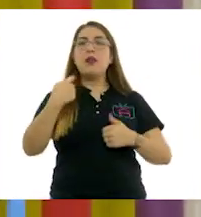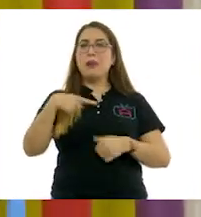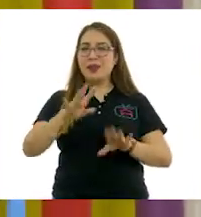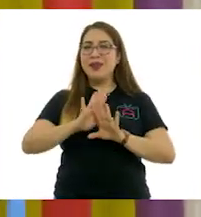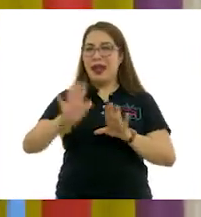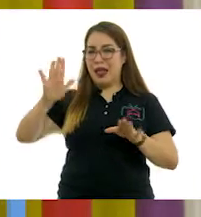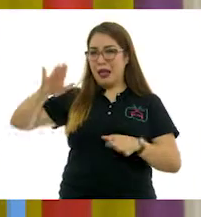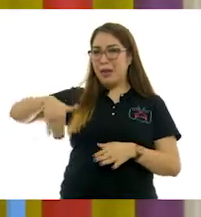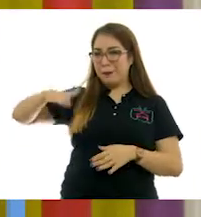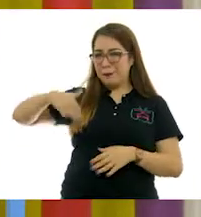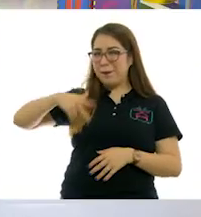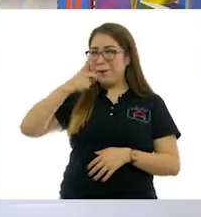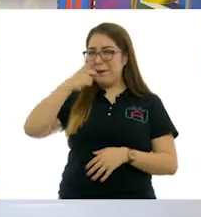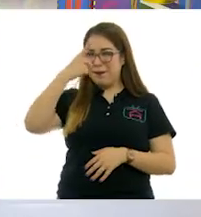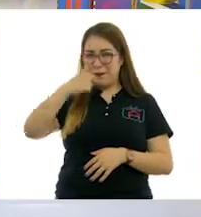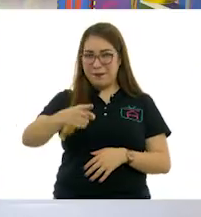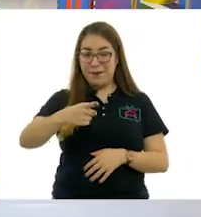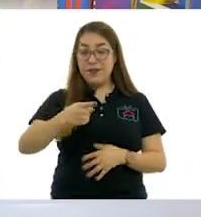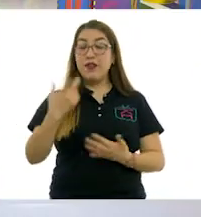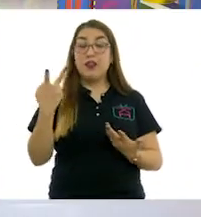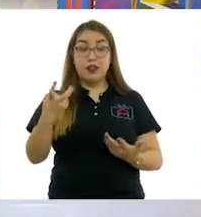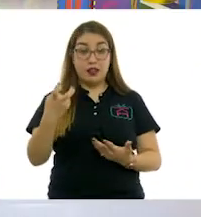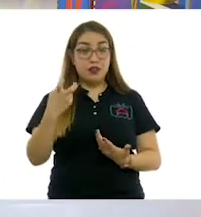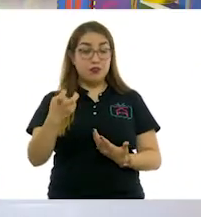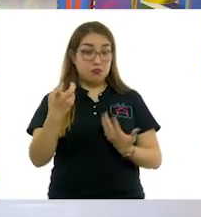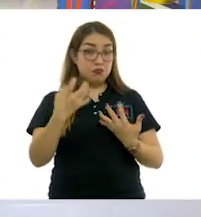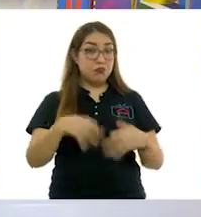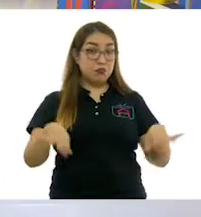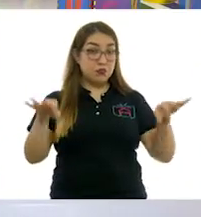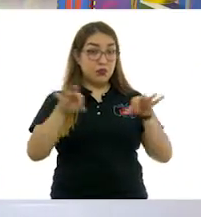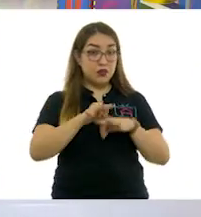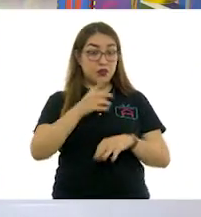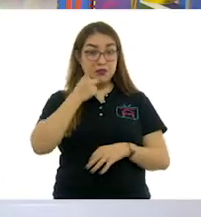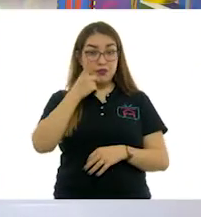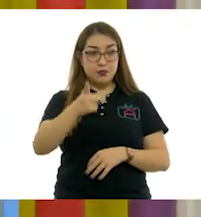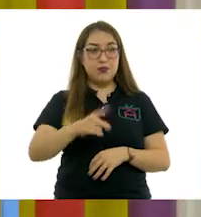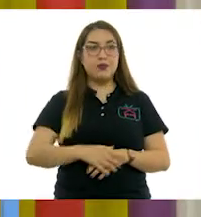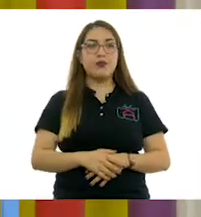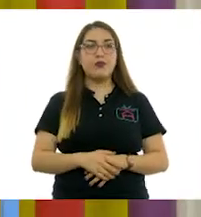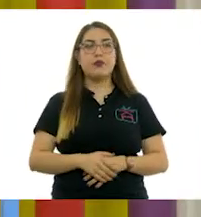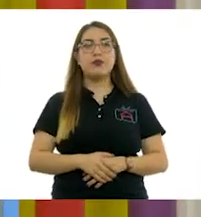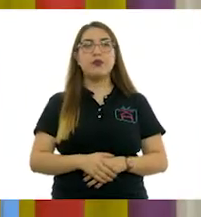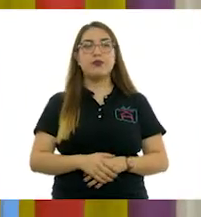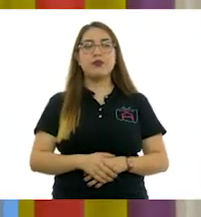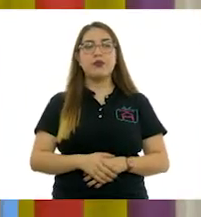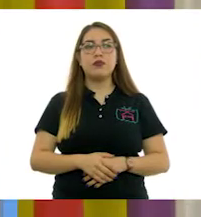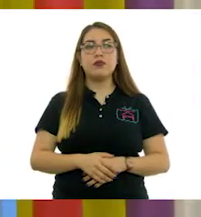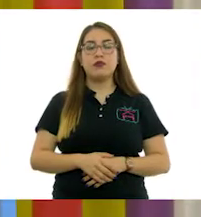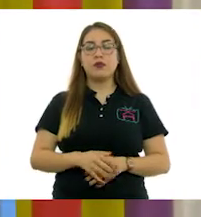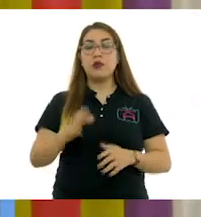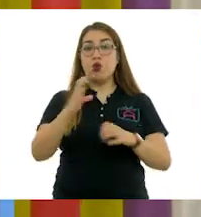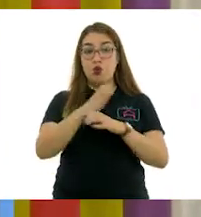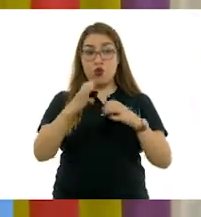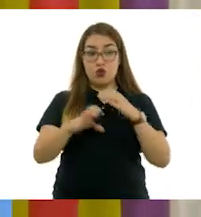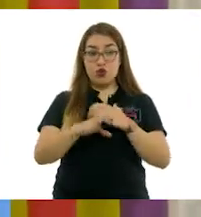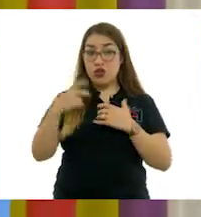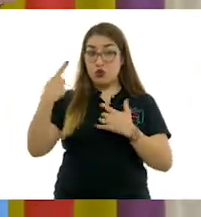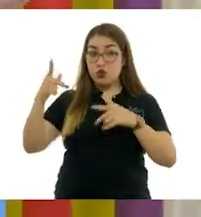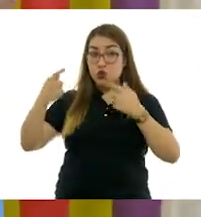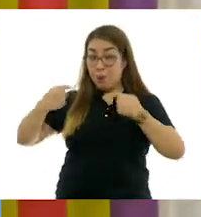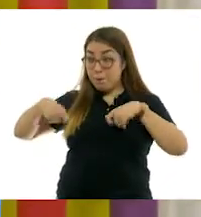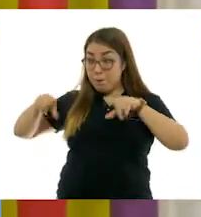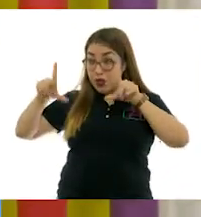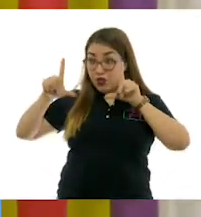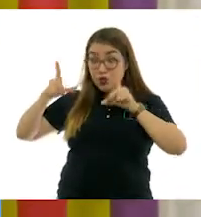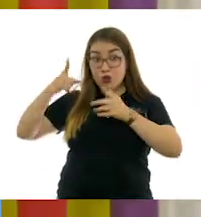mencionabas tú en un principio y creo que es muy atinado el decir, hay simbolismos en cada una de sus